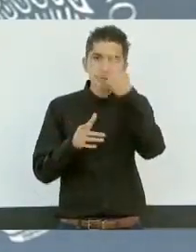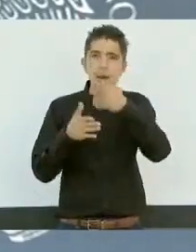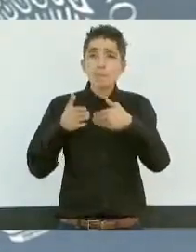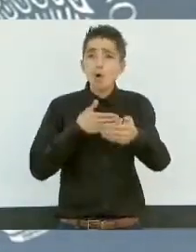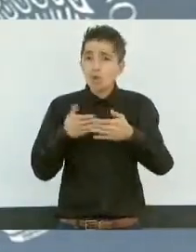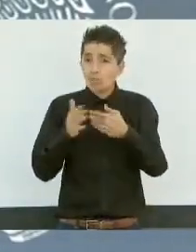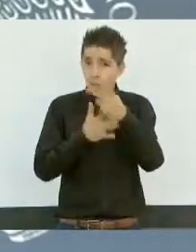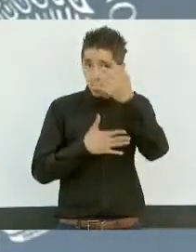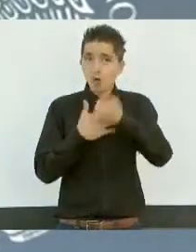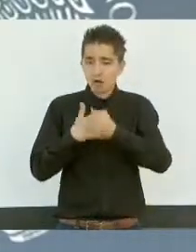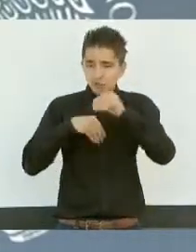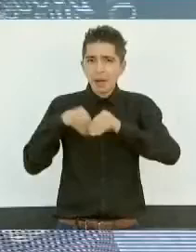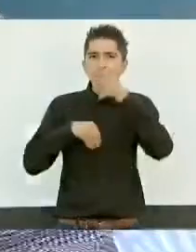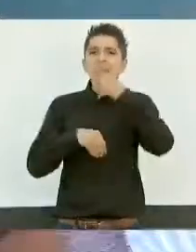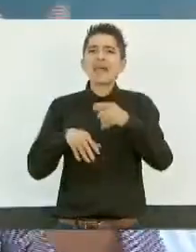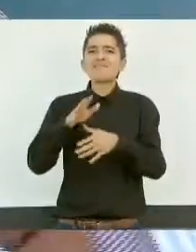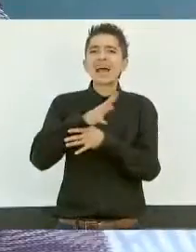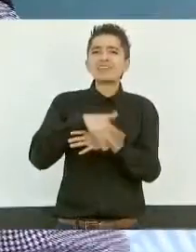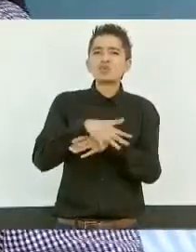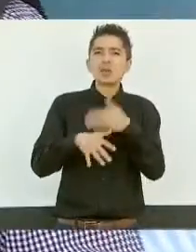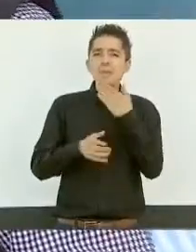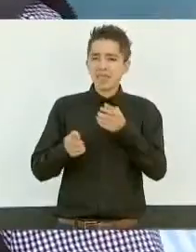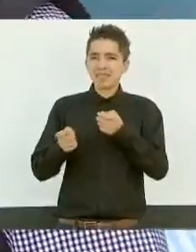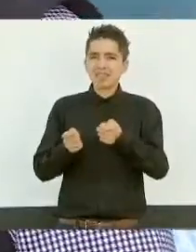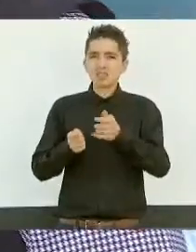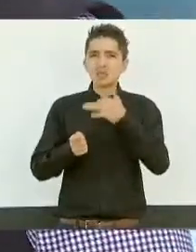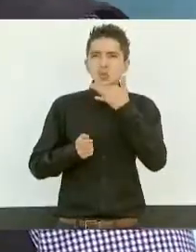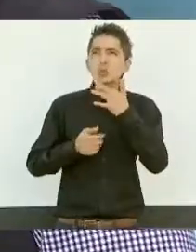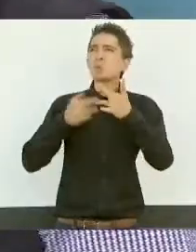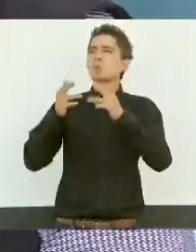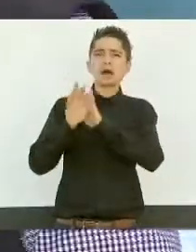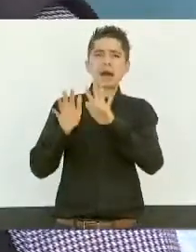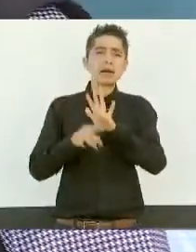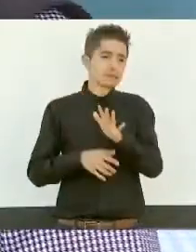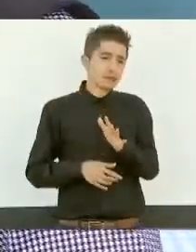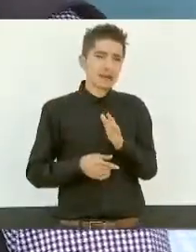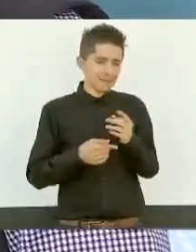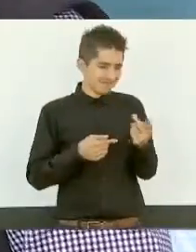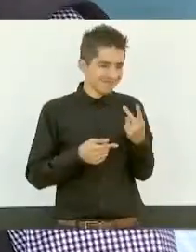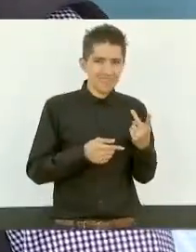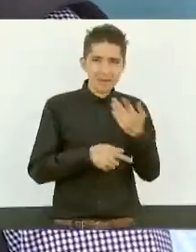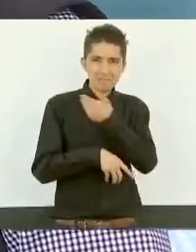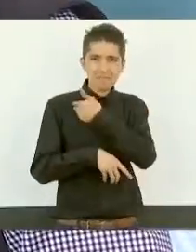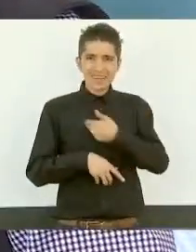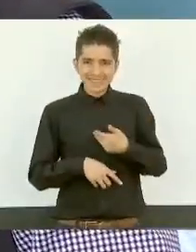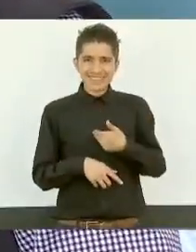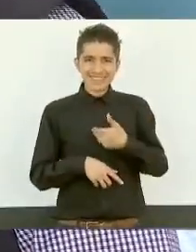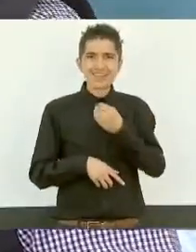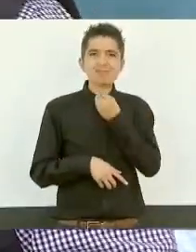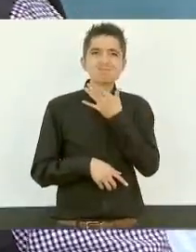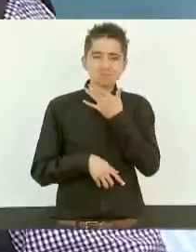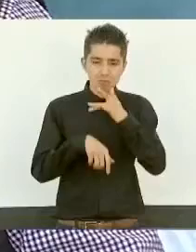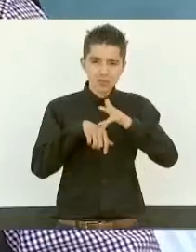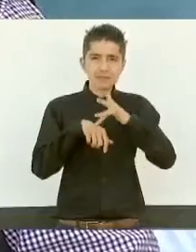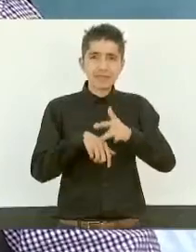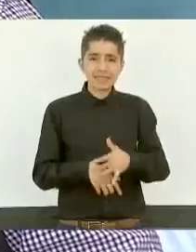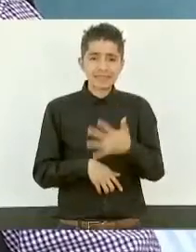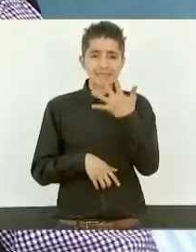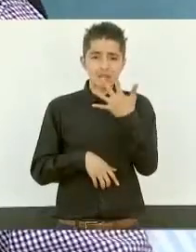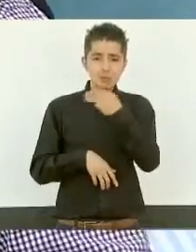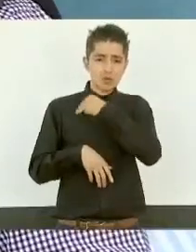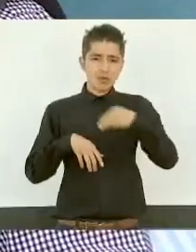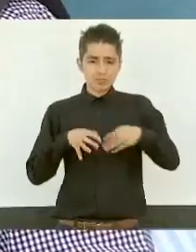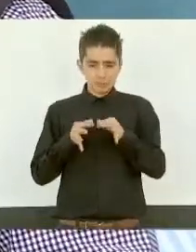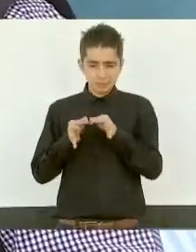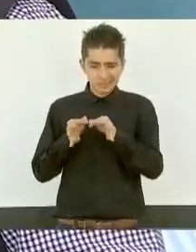atender el tema del manejo de la basura. Y aquí con el Presidente de Cotija y cinco municipios más,